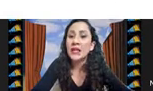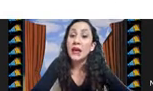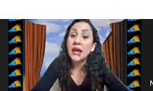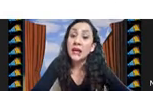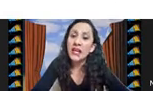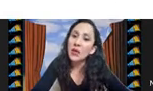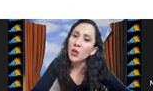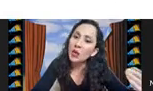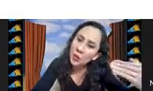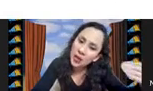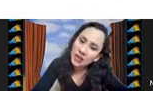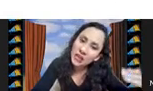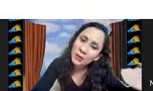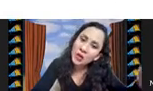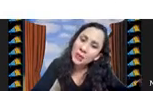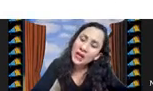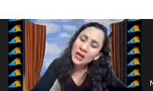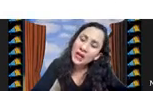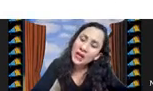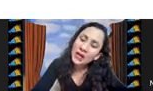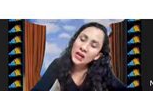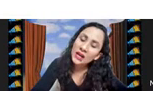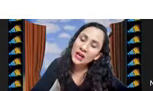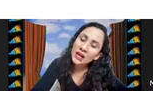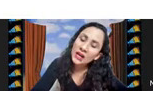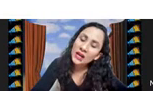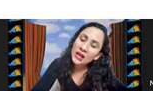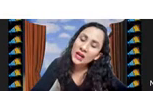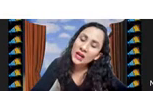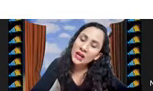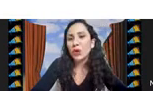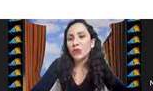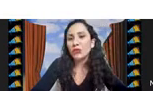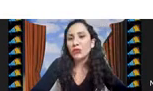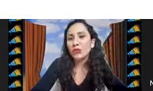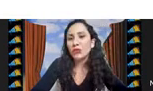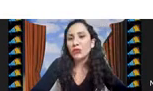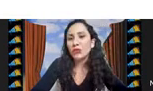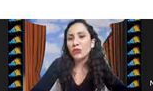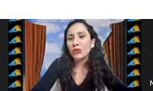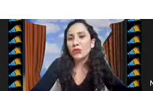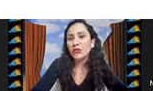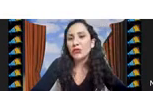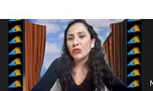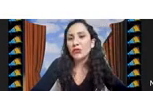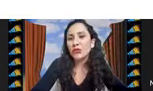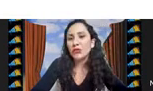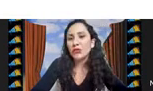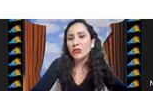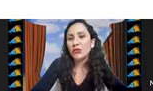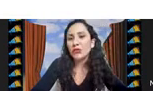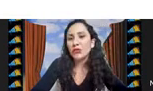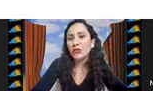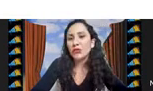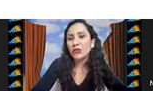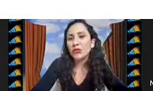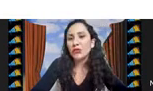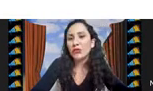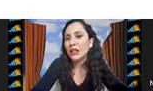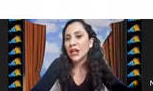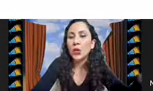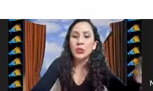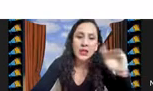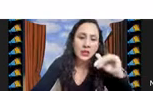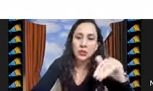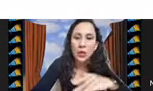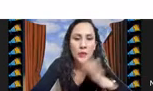variabilidad y cuando puedo tener mayor variabilidad es cuando mejor le va cuando no tiene tanto error pero cuando no logré como que me